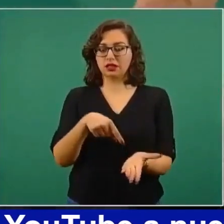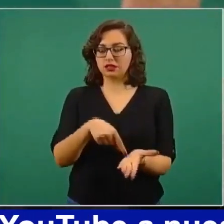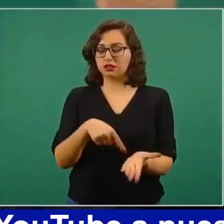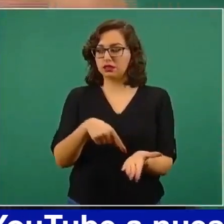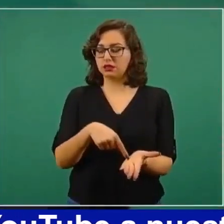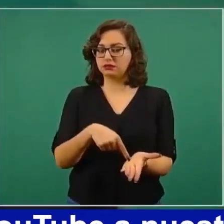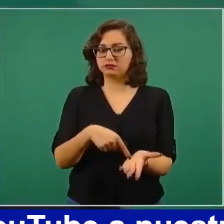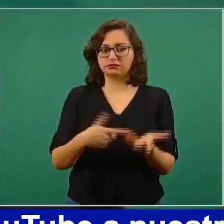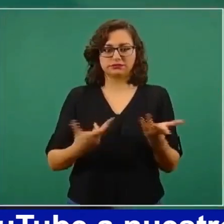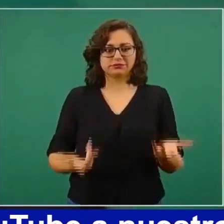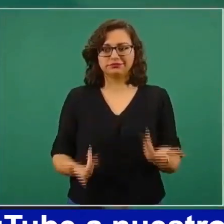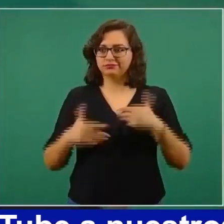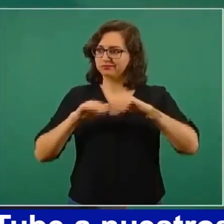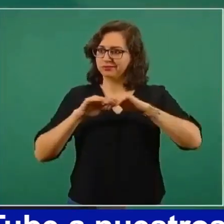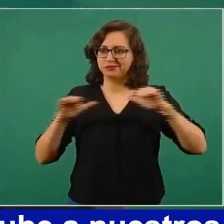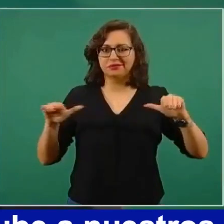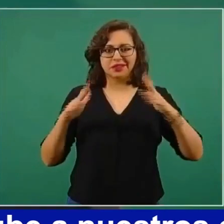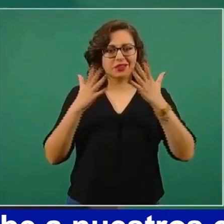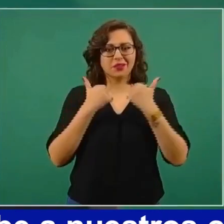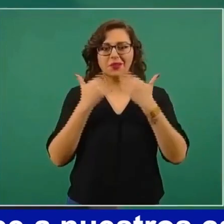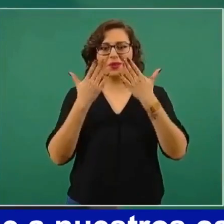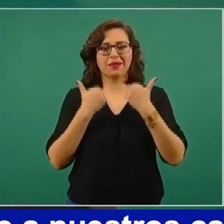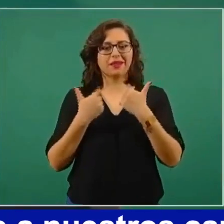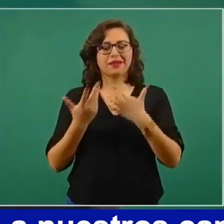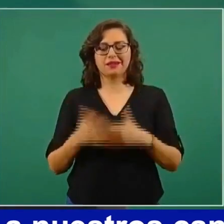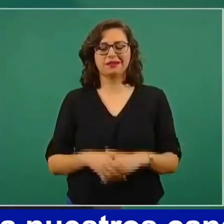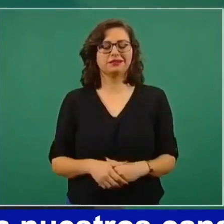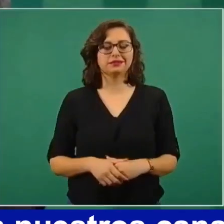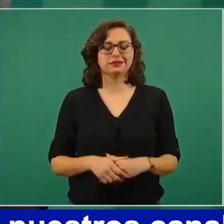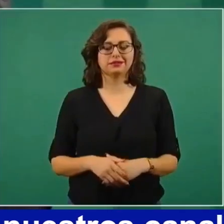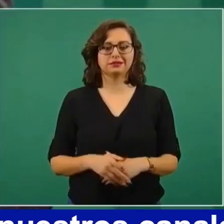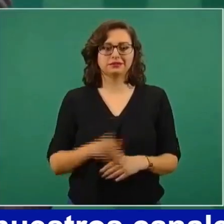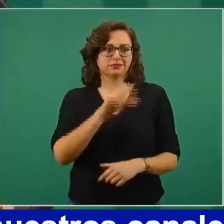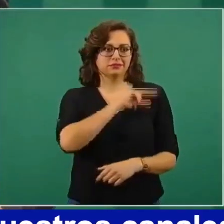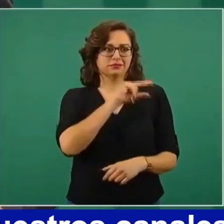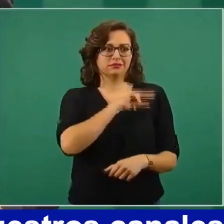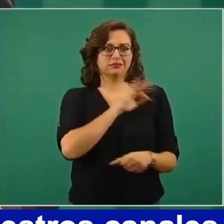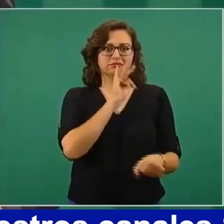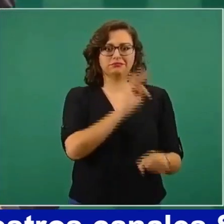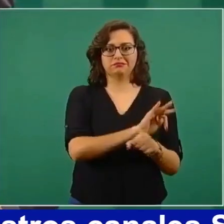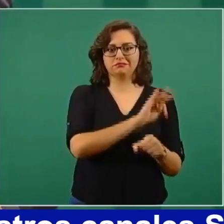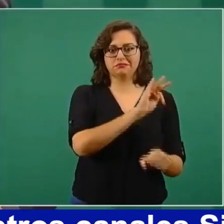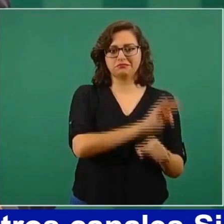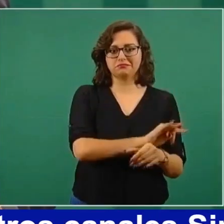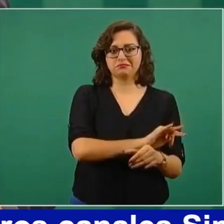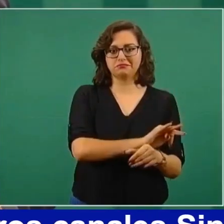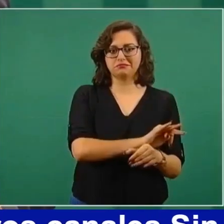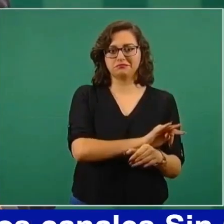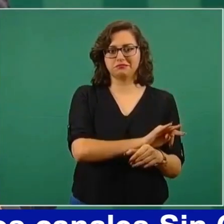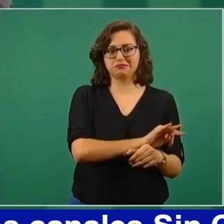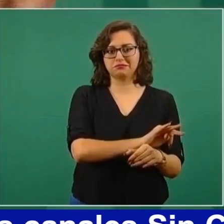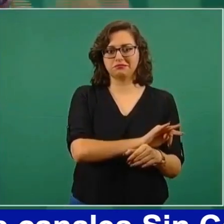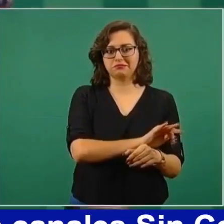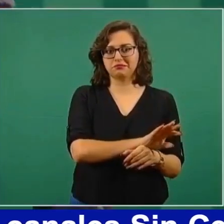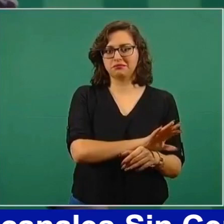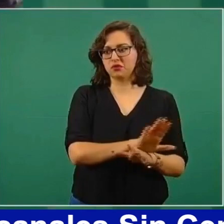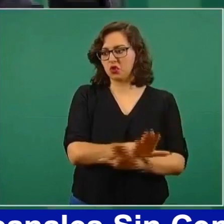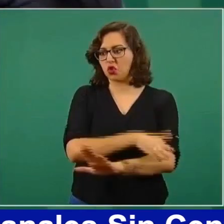darle preferencia a las particulares, que eran las que subían la energía a la red.